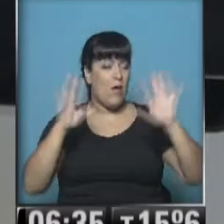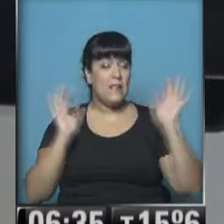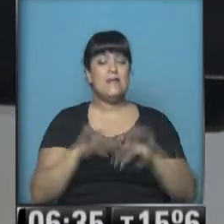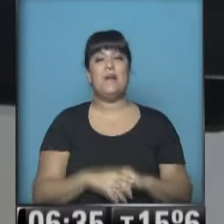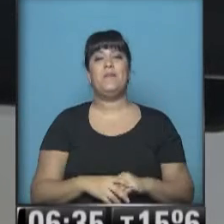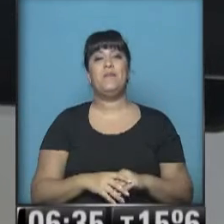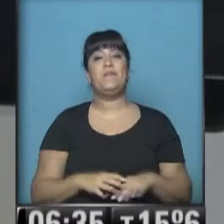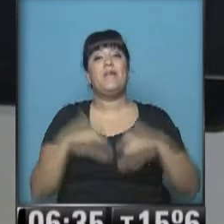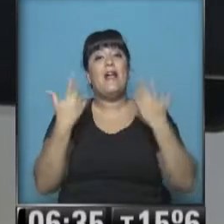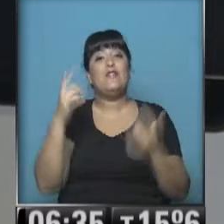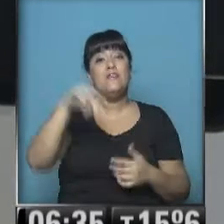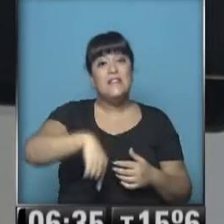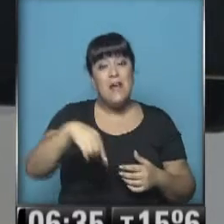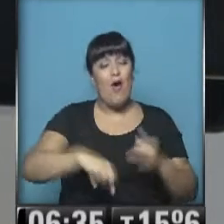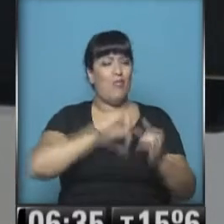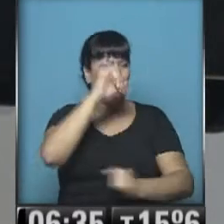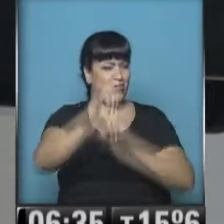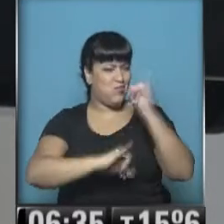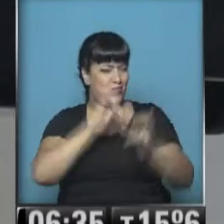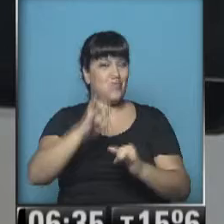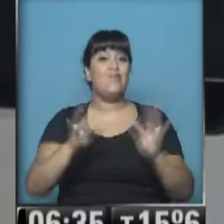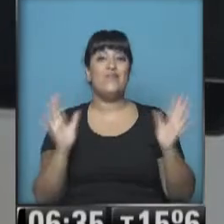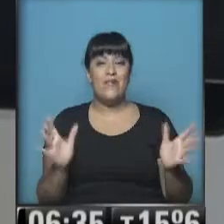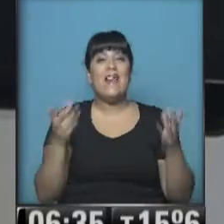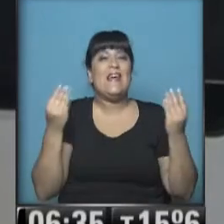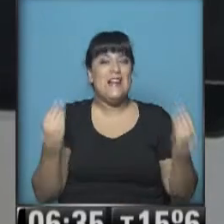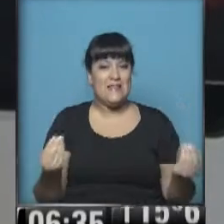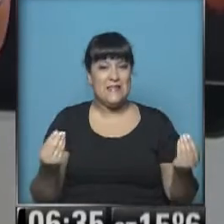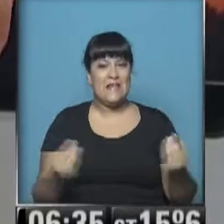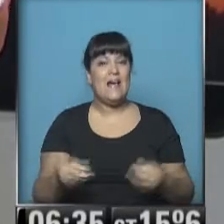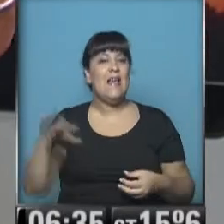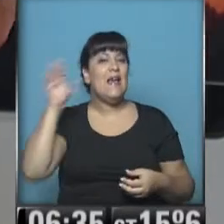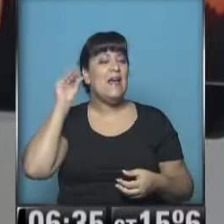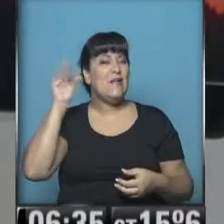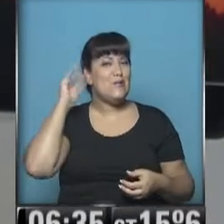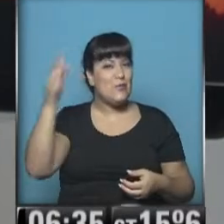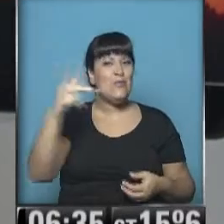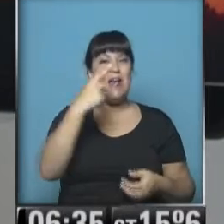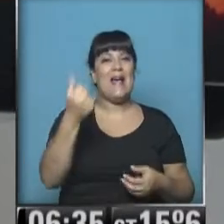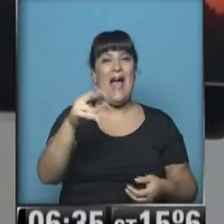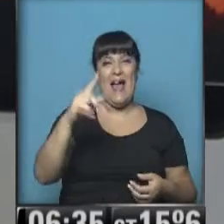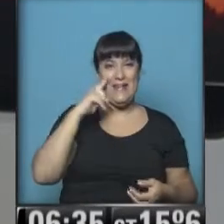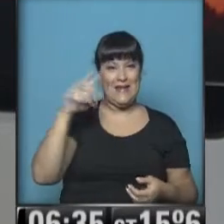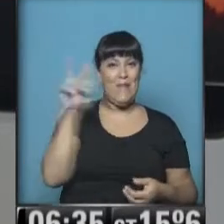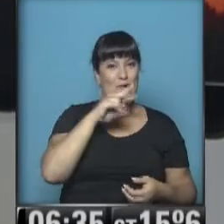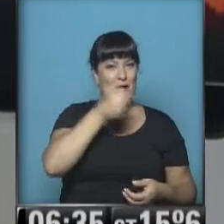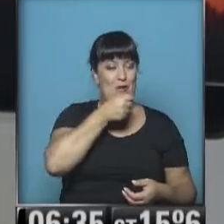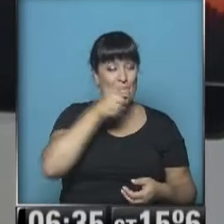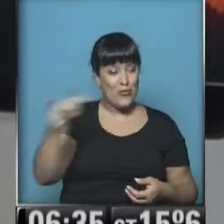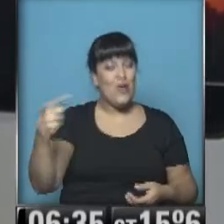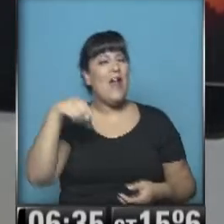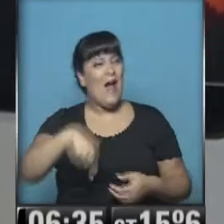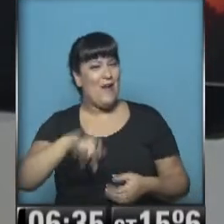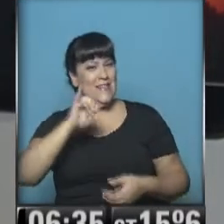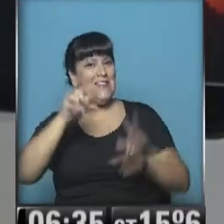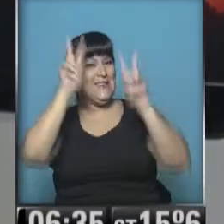entonces, ahora, Cari, después de contar todo esto a los amigos, te escucho y te escuchamos toditos. Sí, compartimos